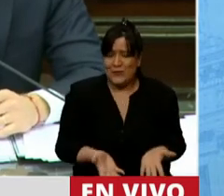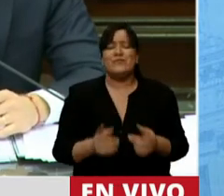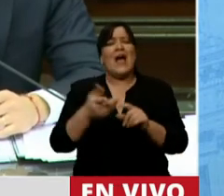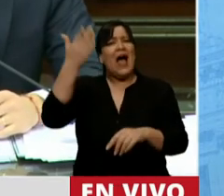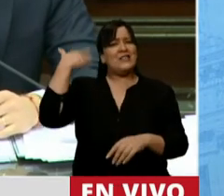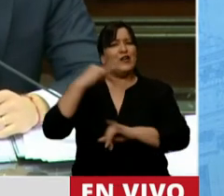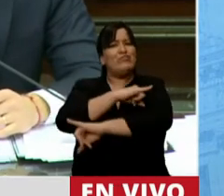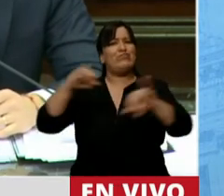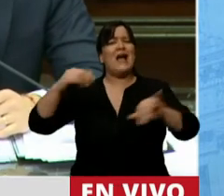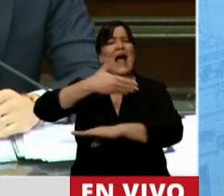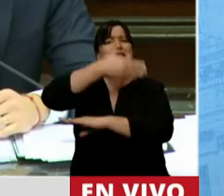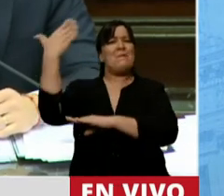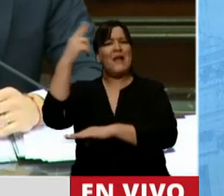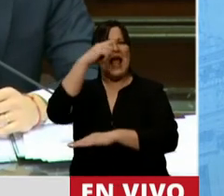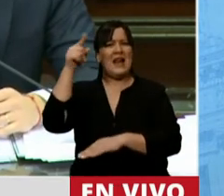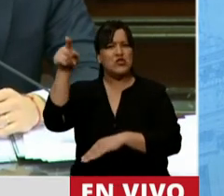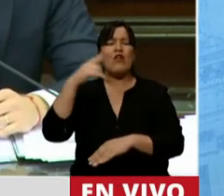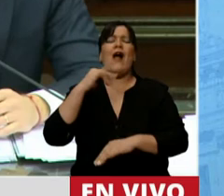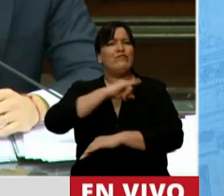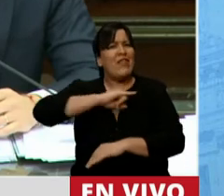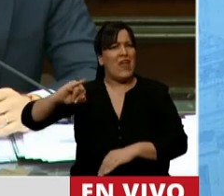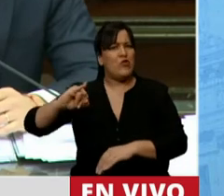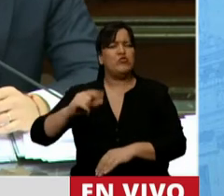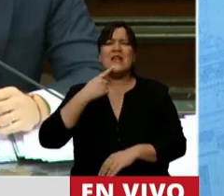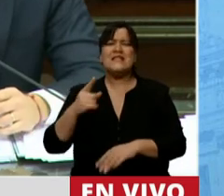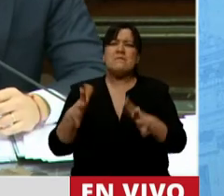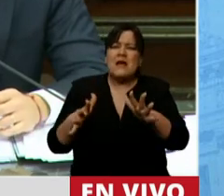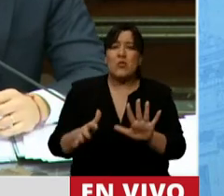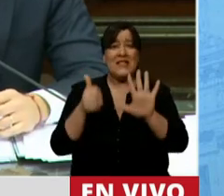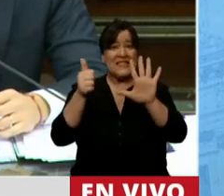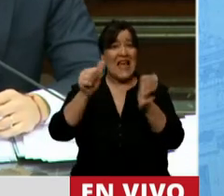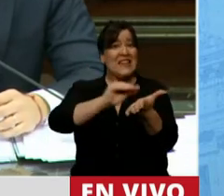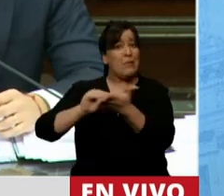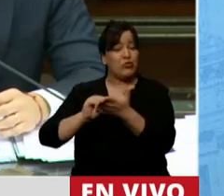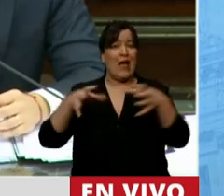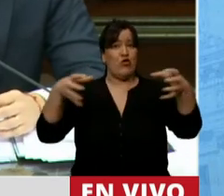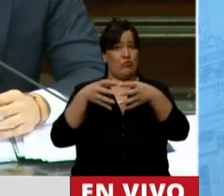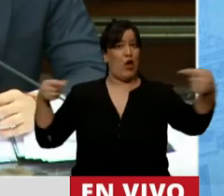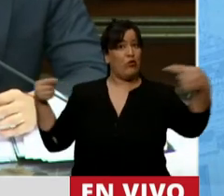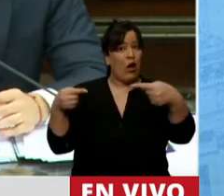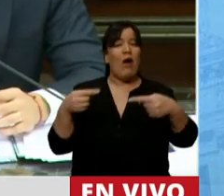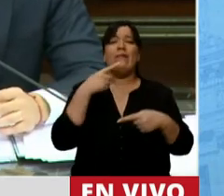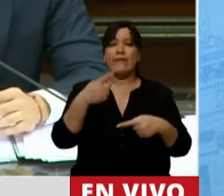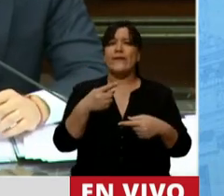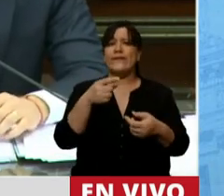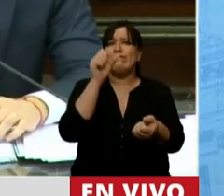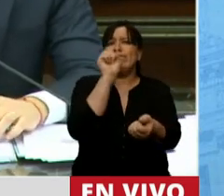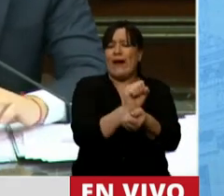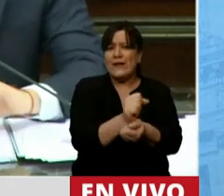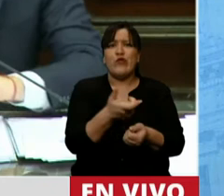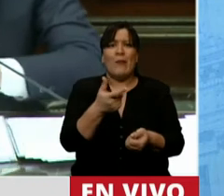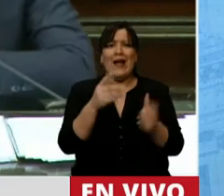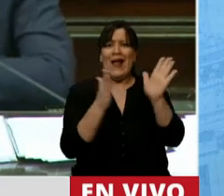comunicado de la Asamblea Nacional, donde se denuncia que hay por lo menos 6 diputados opositores privados de su libertad de manera